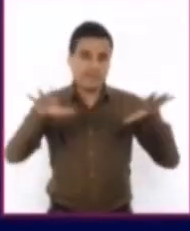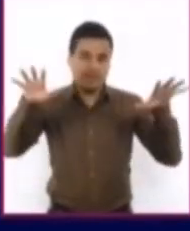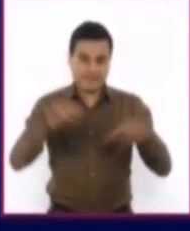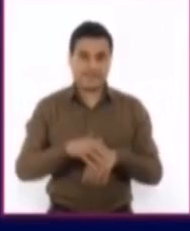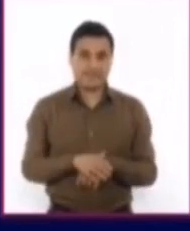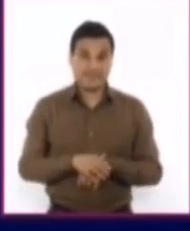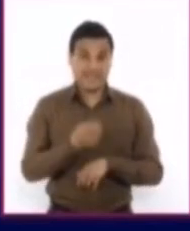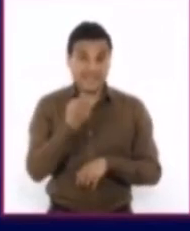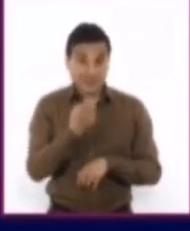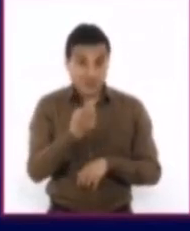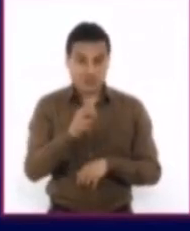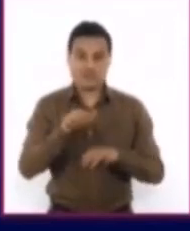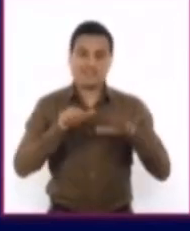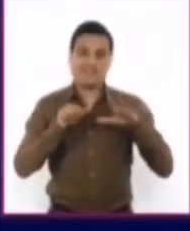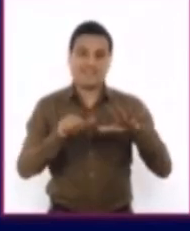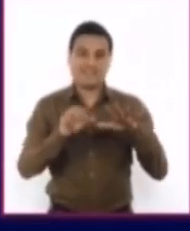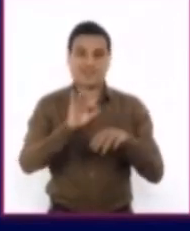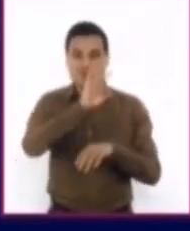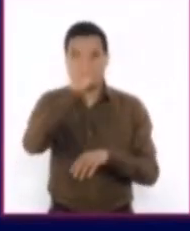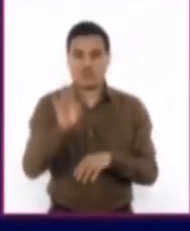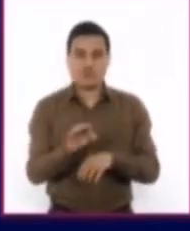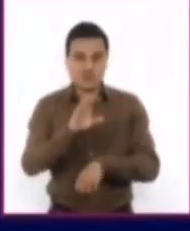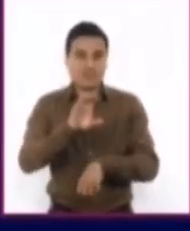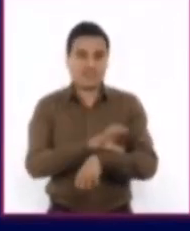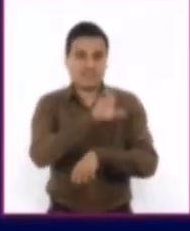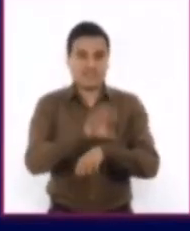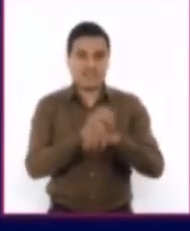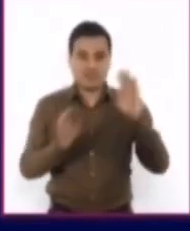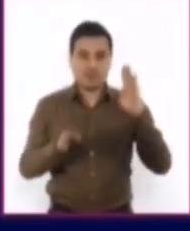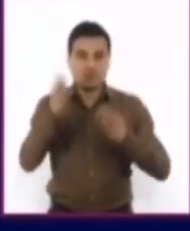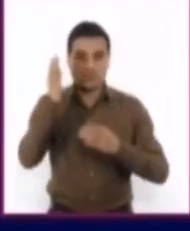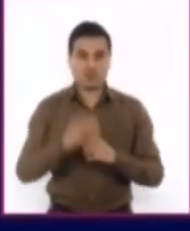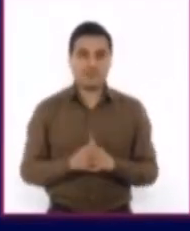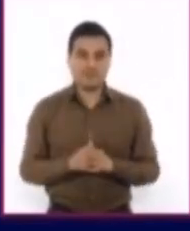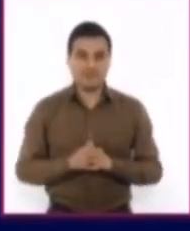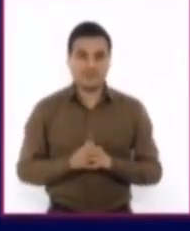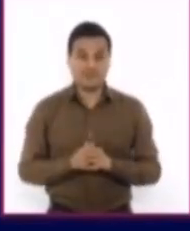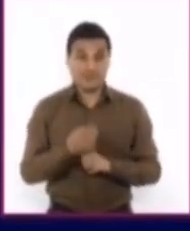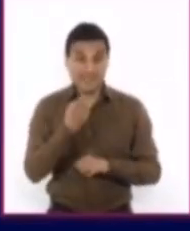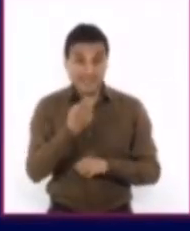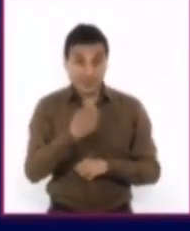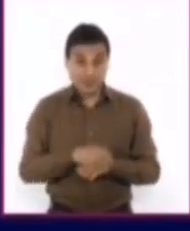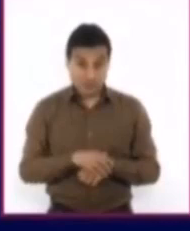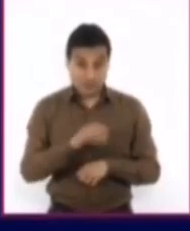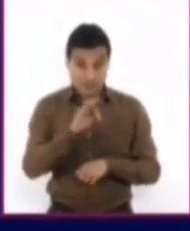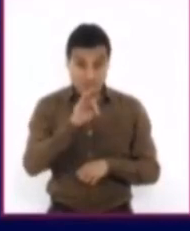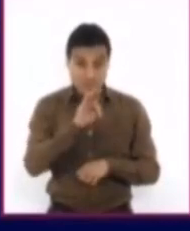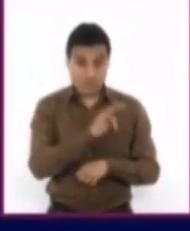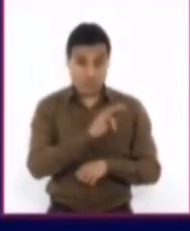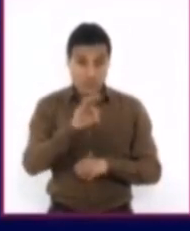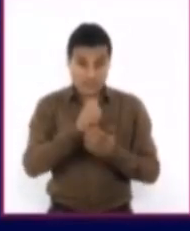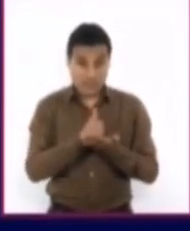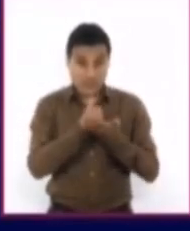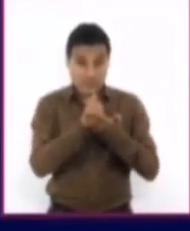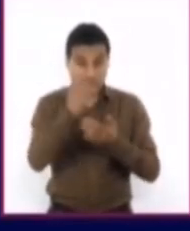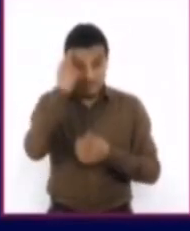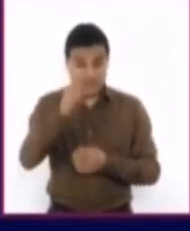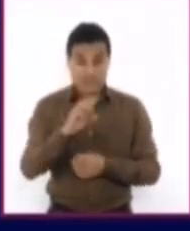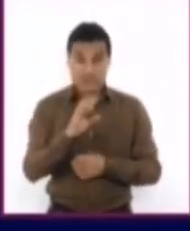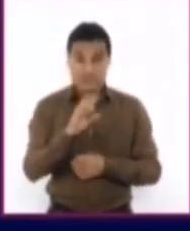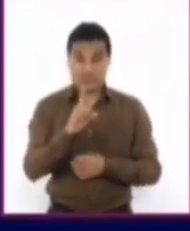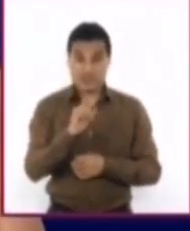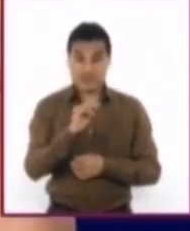únicamente el 16% de la energía mundial, por lo que puede hacer muy poco para contribuir a la lucha contra el cambio